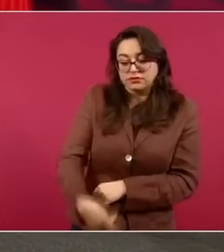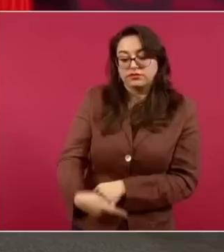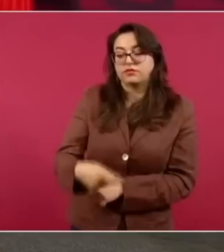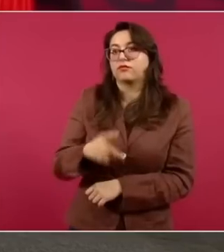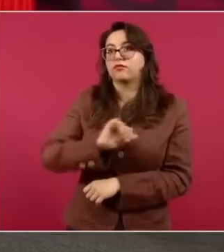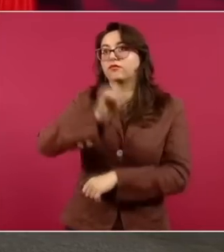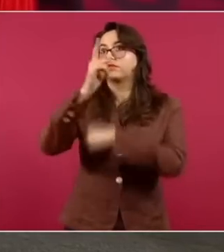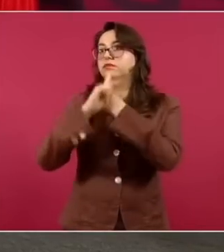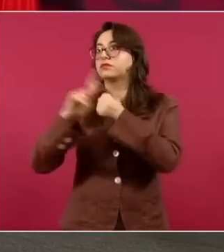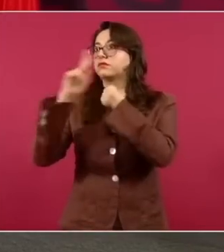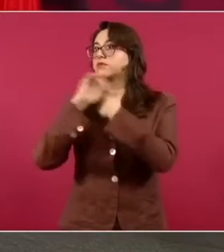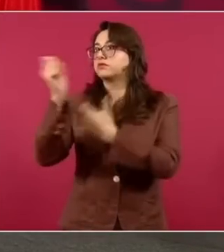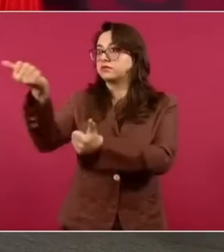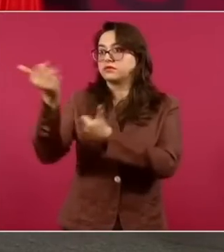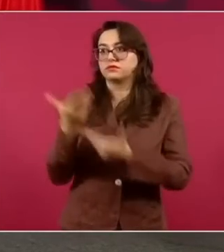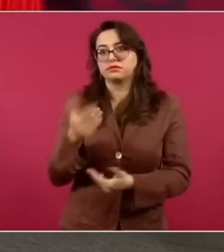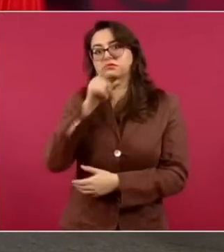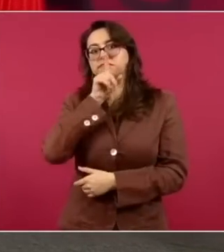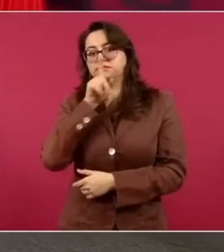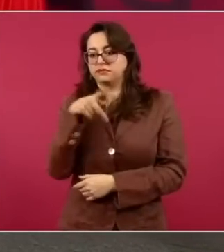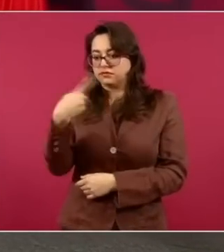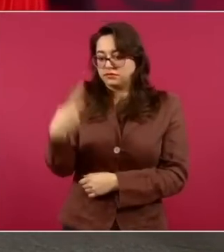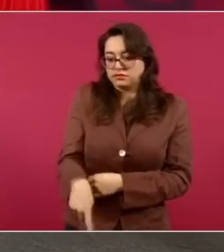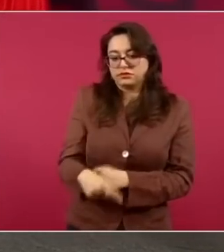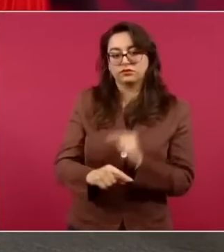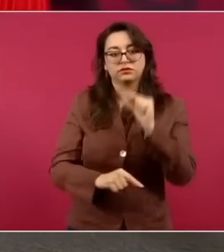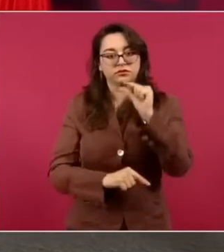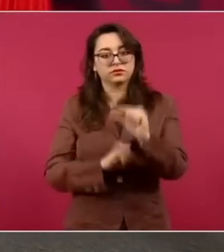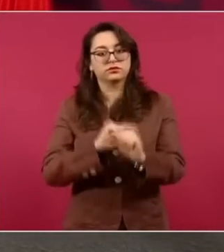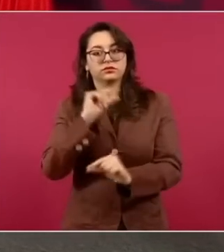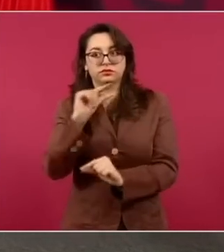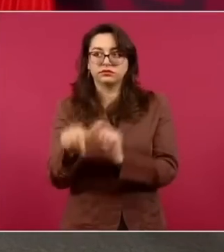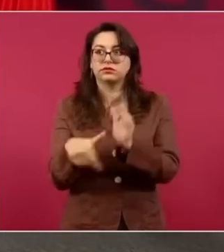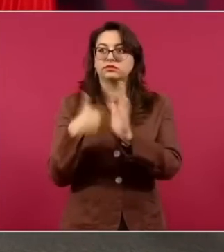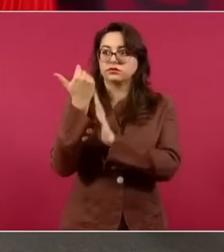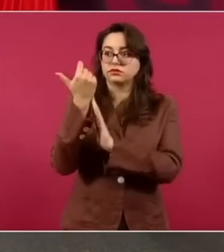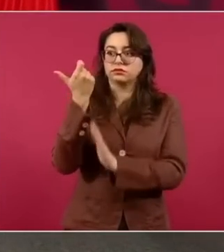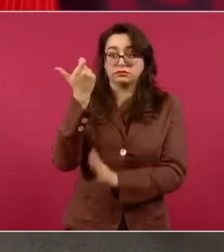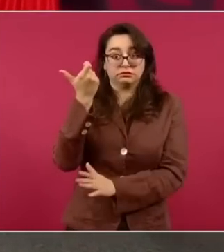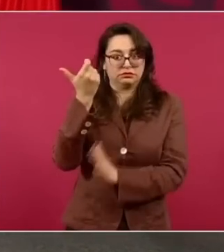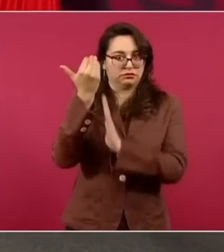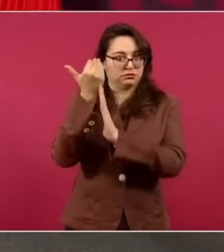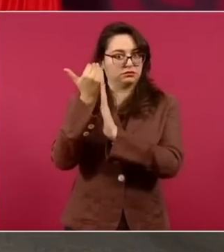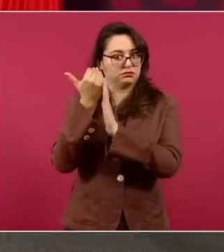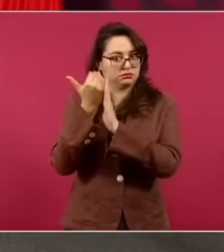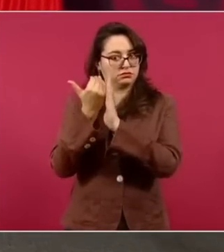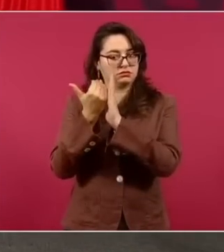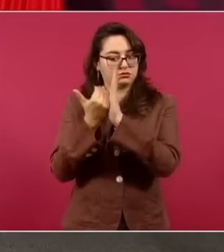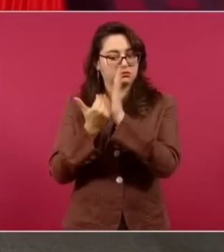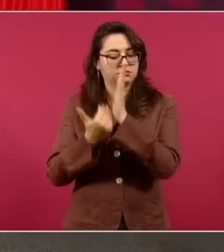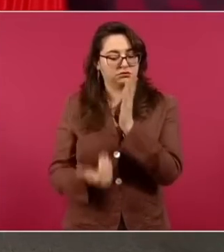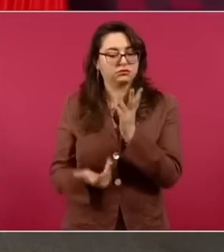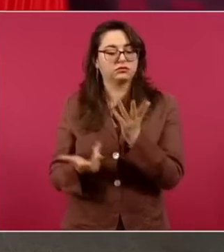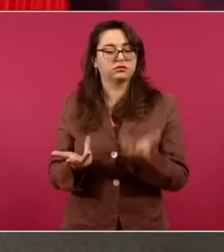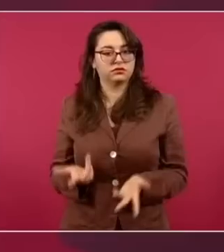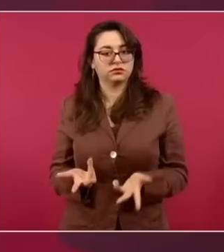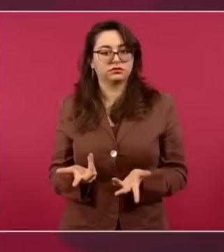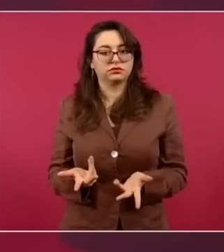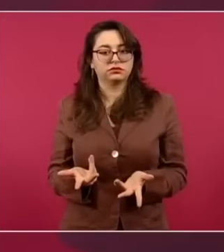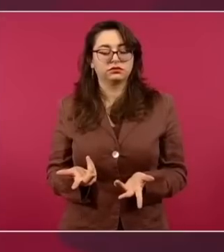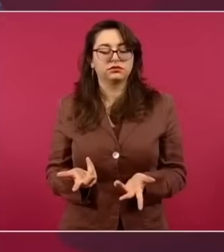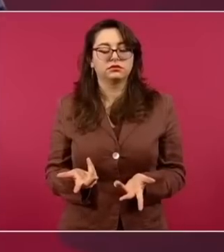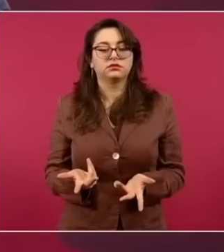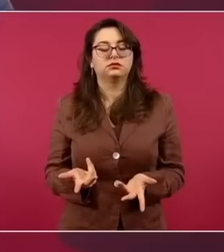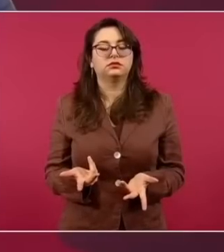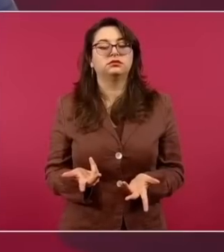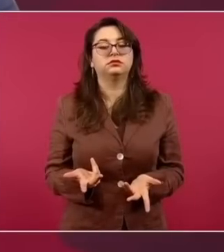y están bajando. Lo que no sucedió después de la reforma energética. En el